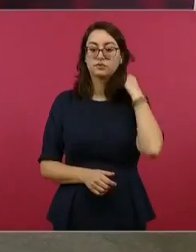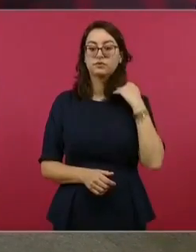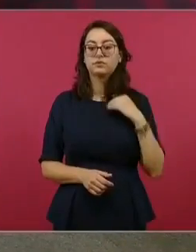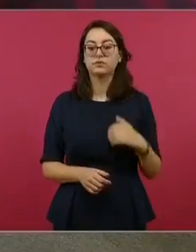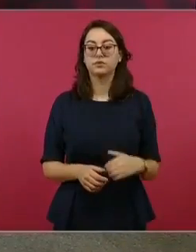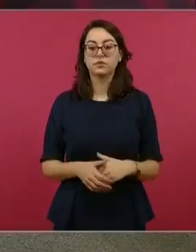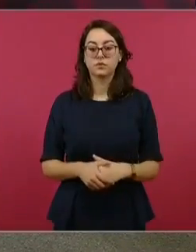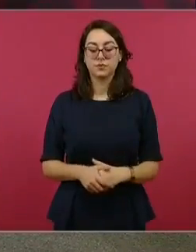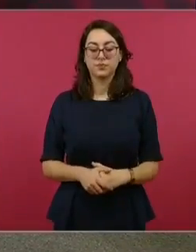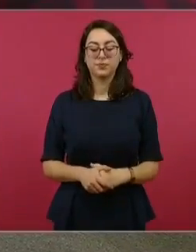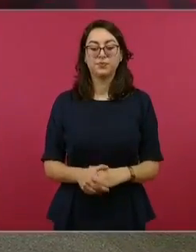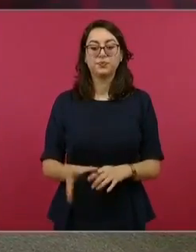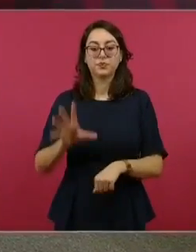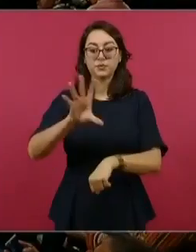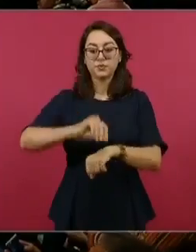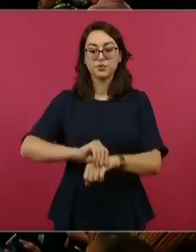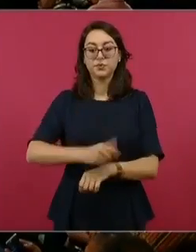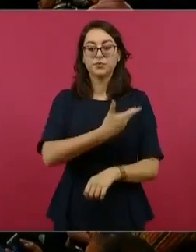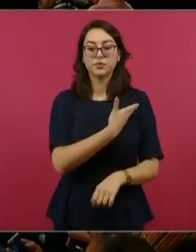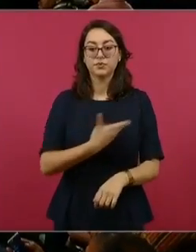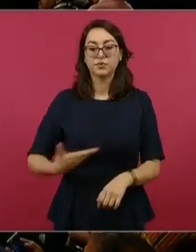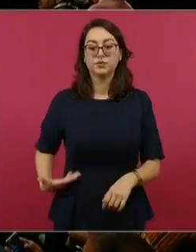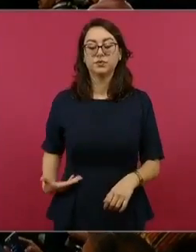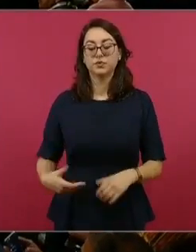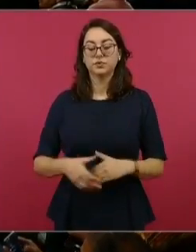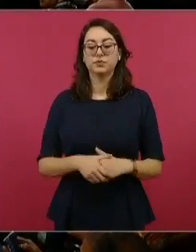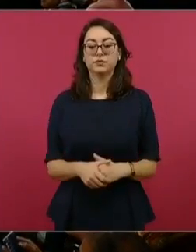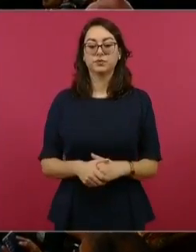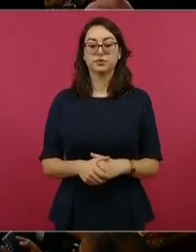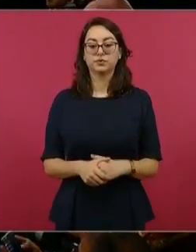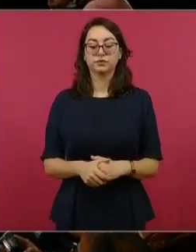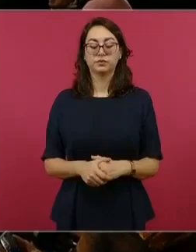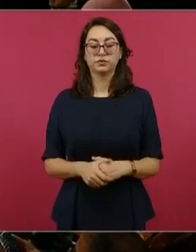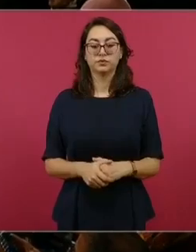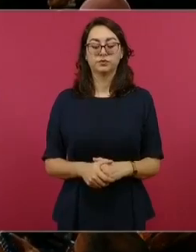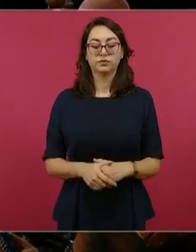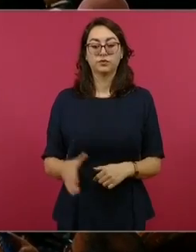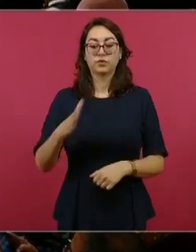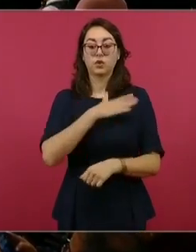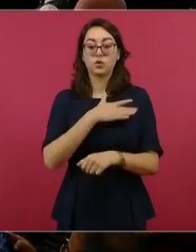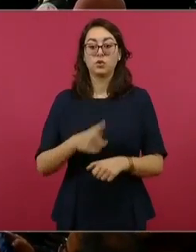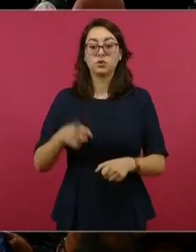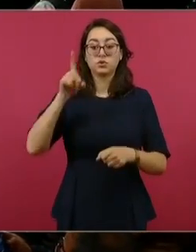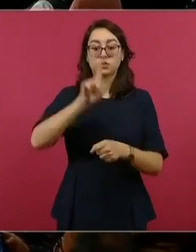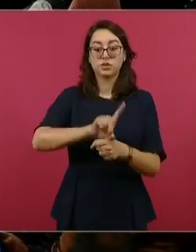Con su permiso, señor presidente. Muy buenos días tengan todas y todos.